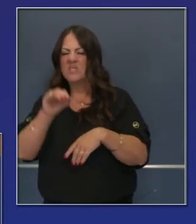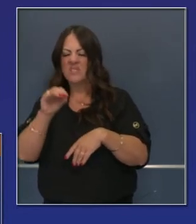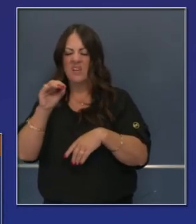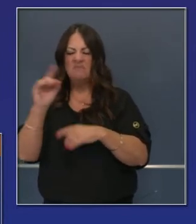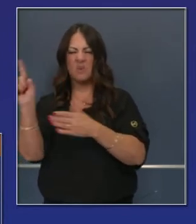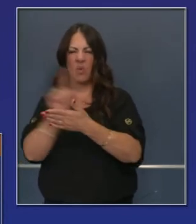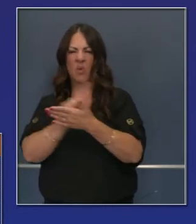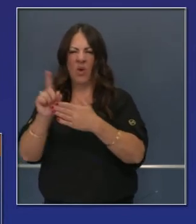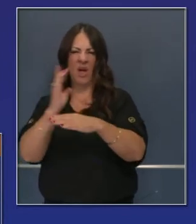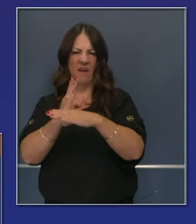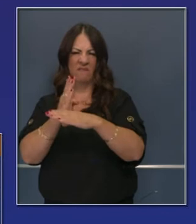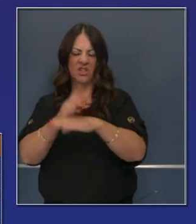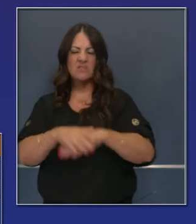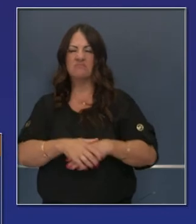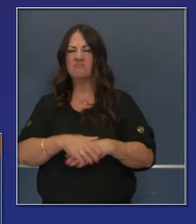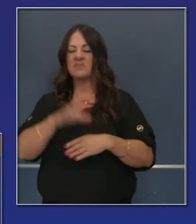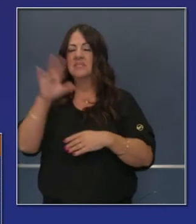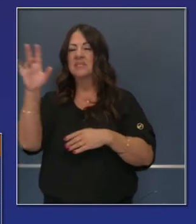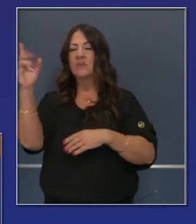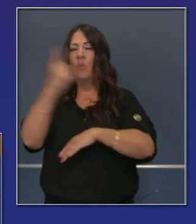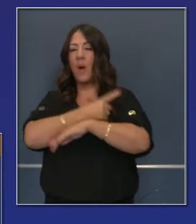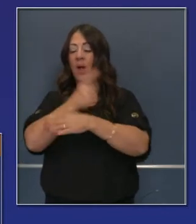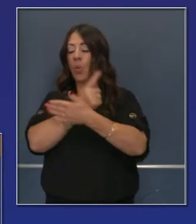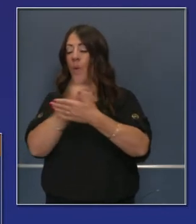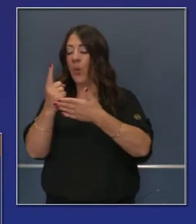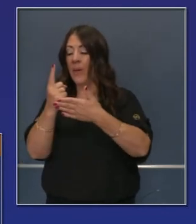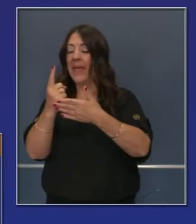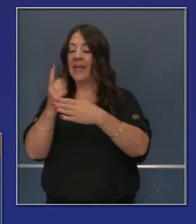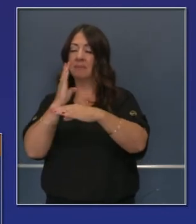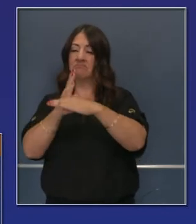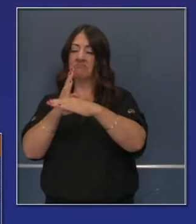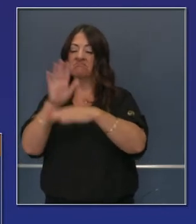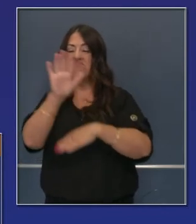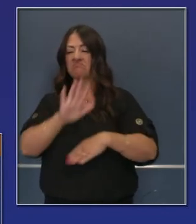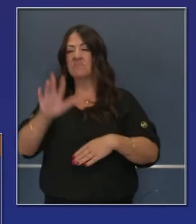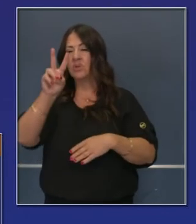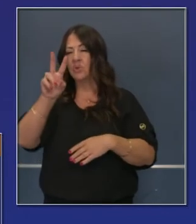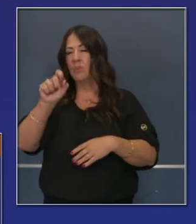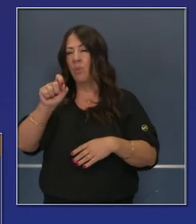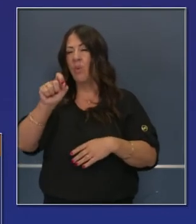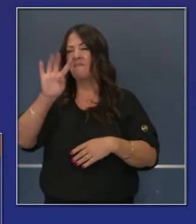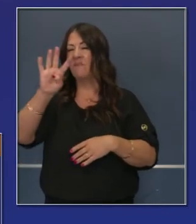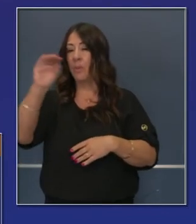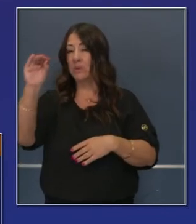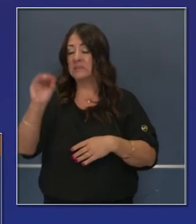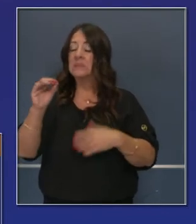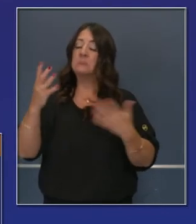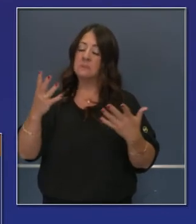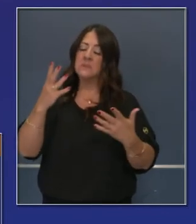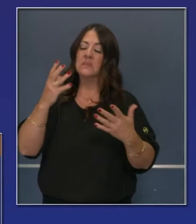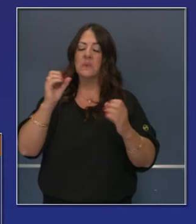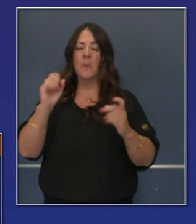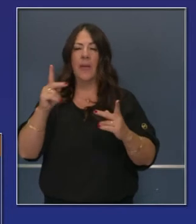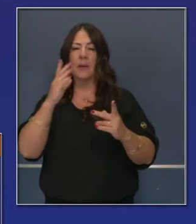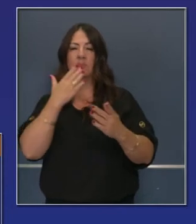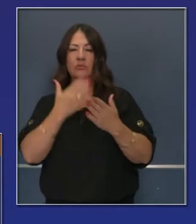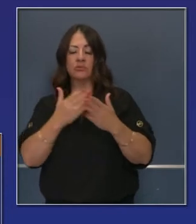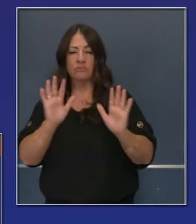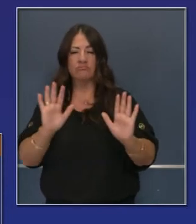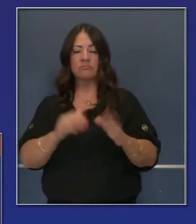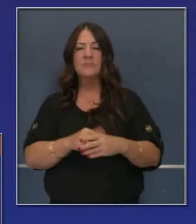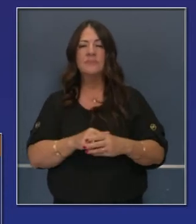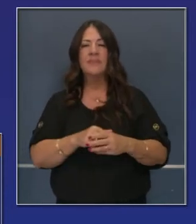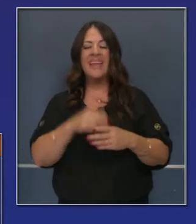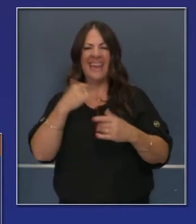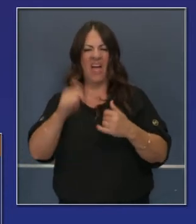De modo que repetimos esto, 7 días, el promedio, tasa positiva en el estado de California, 2.4%.